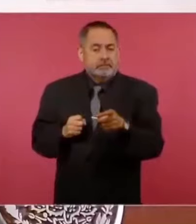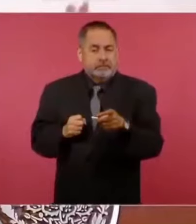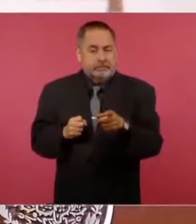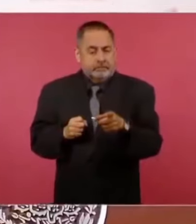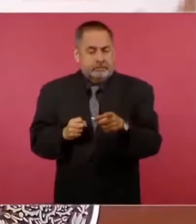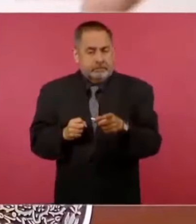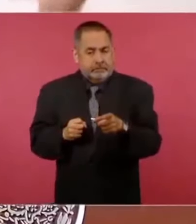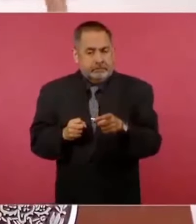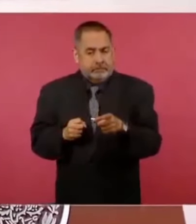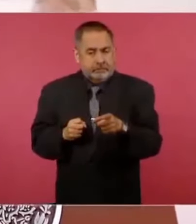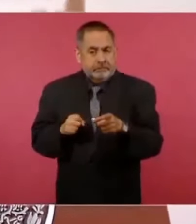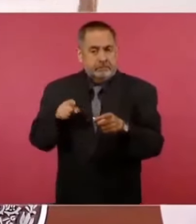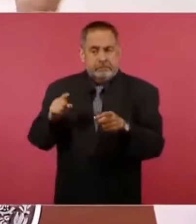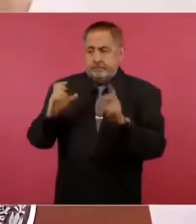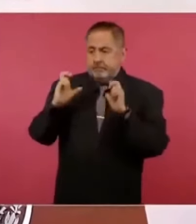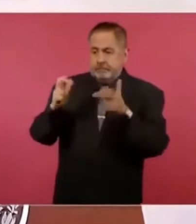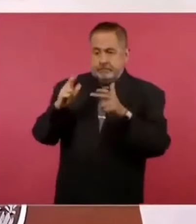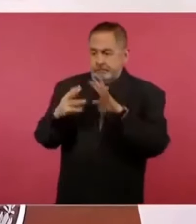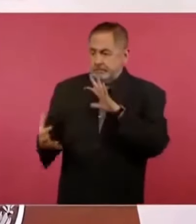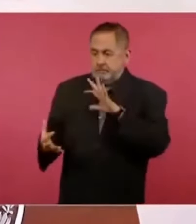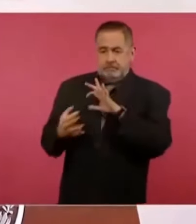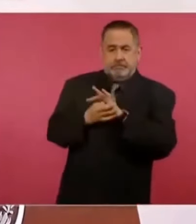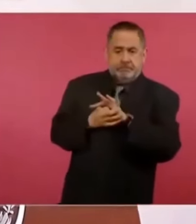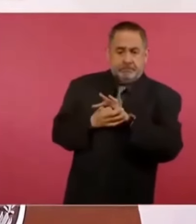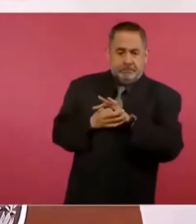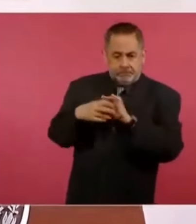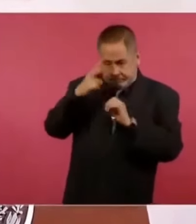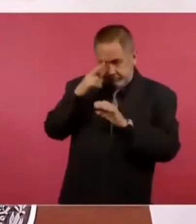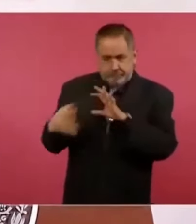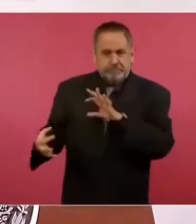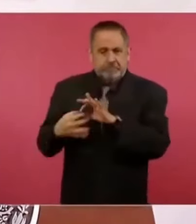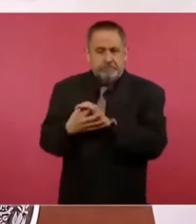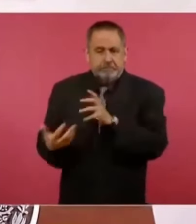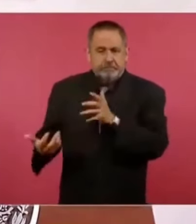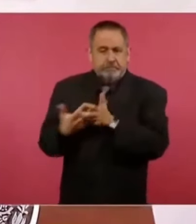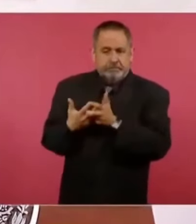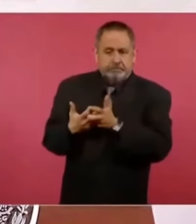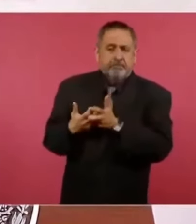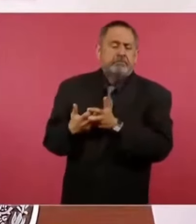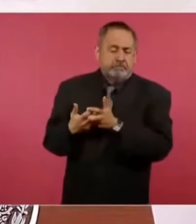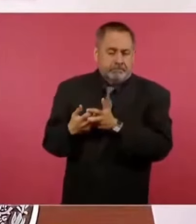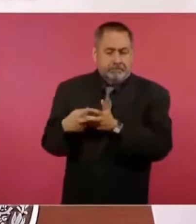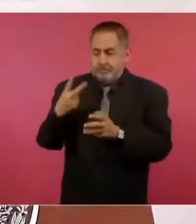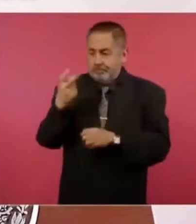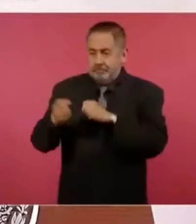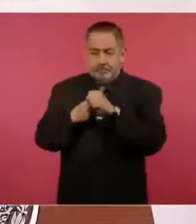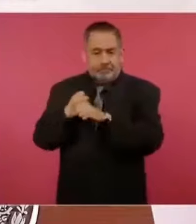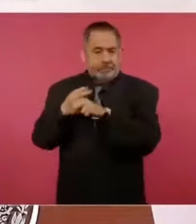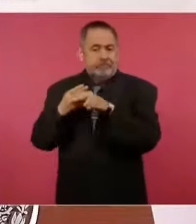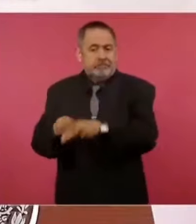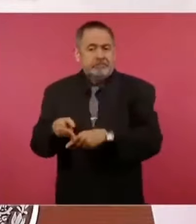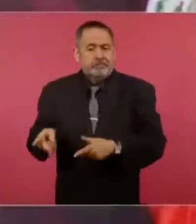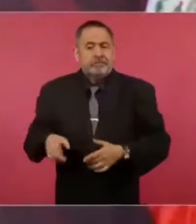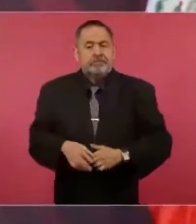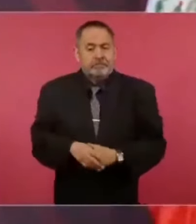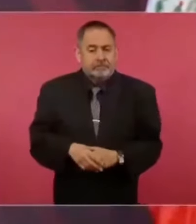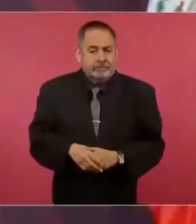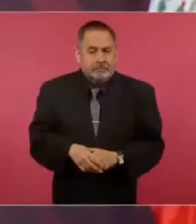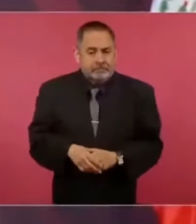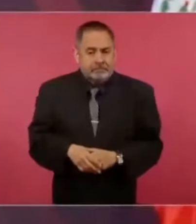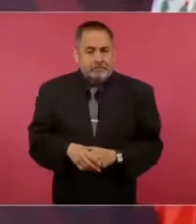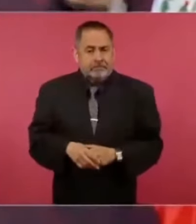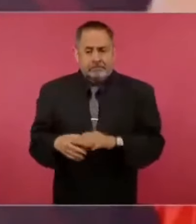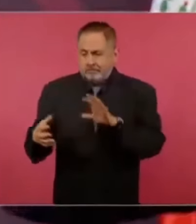la incorporación de Chiapas a México, le llaman